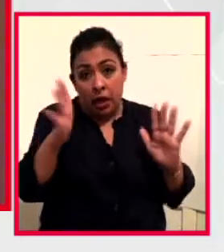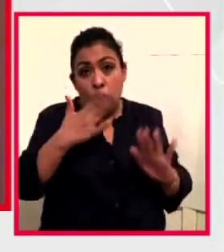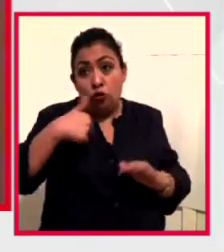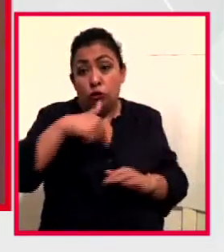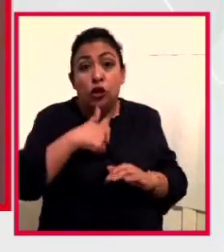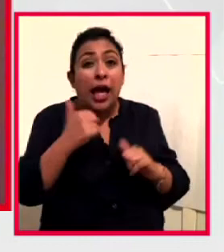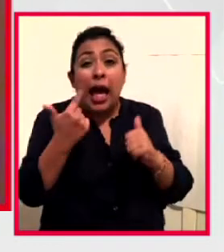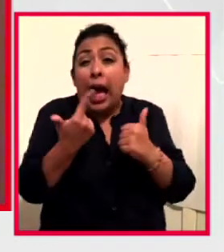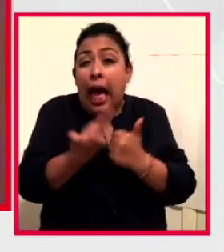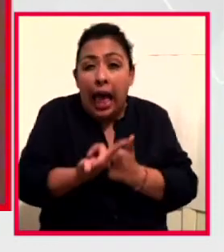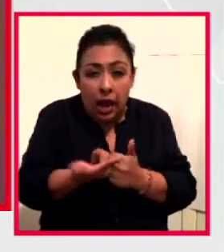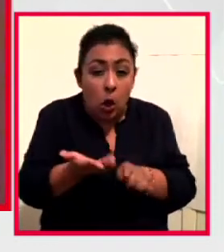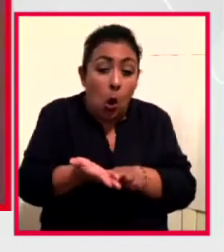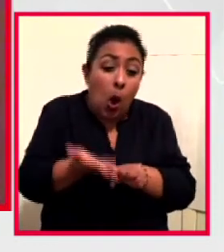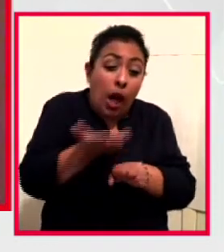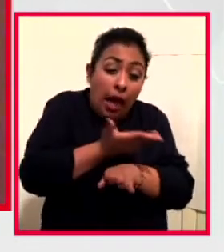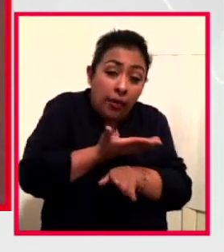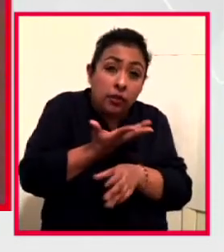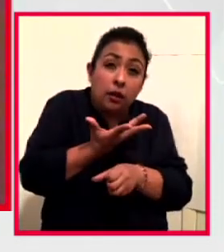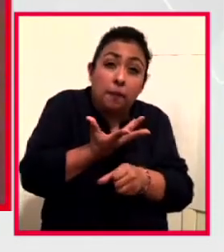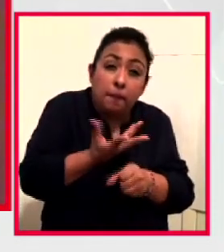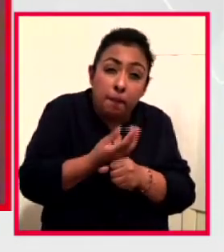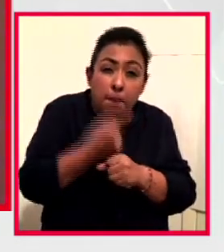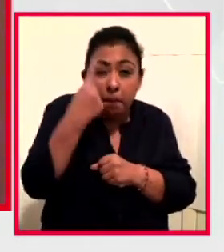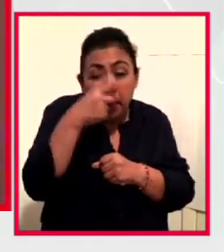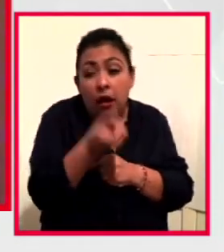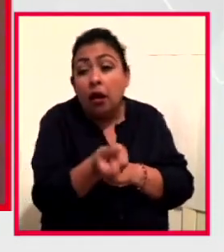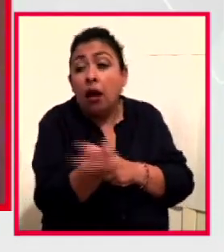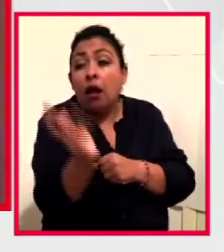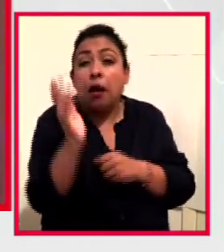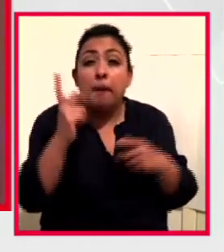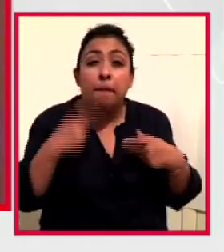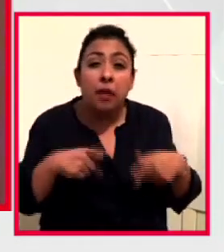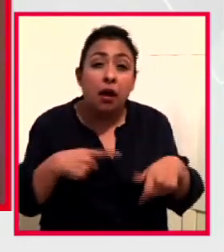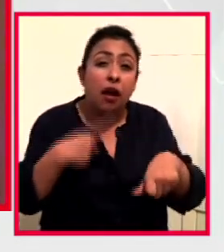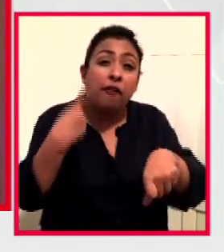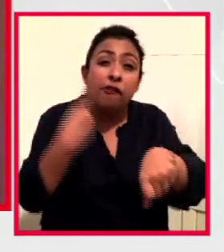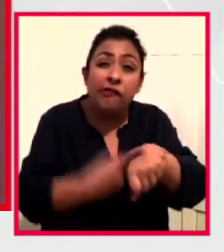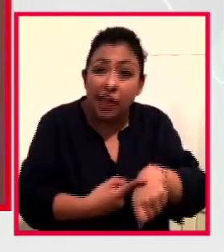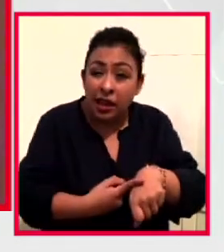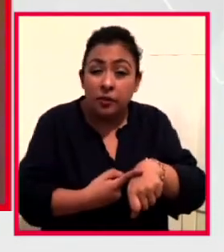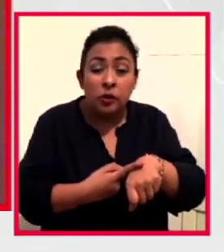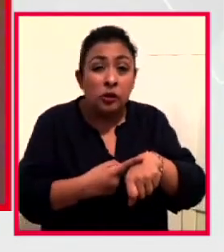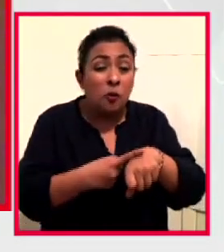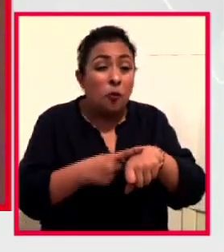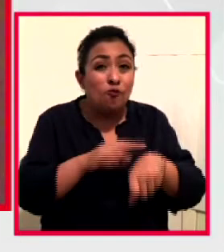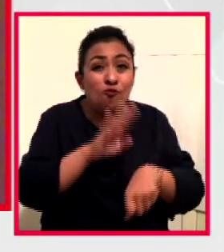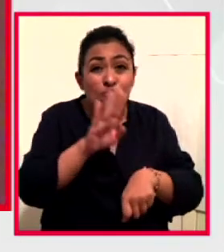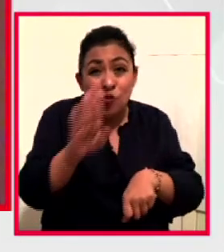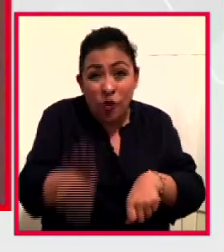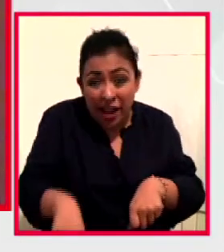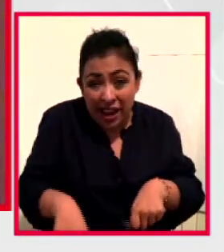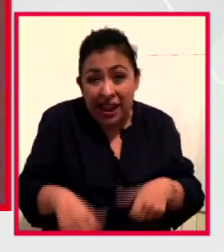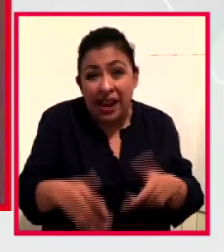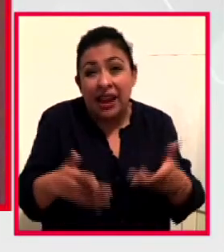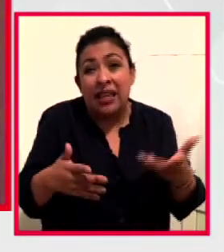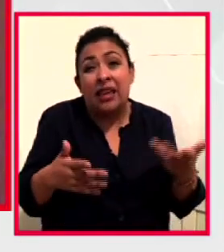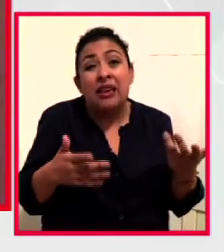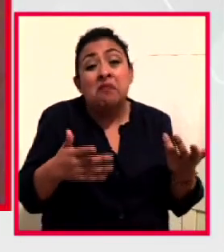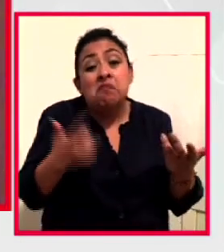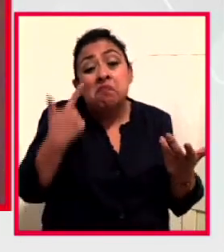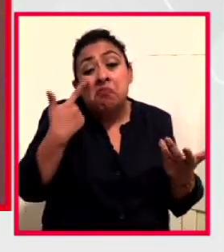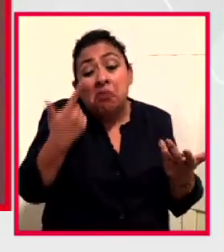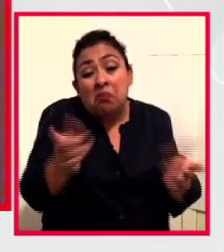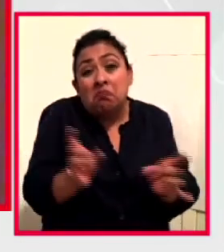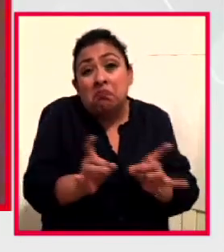para que, para el caso de aquellos pacientes que no puedan salvarse y que tengan que encontrar la muerte en una situación